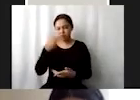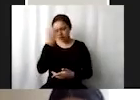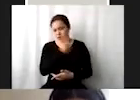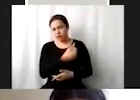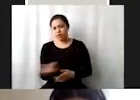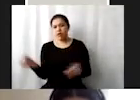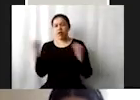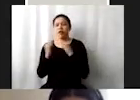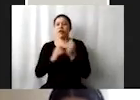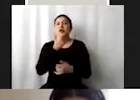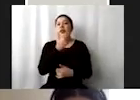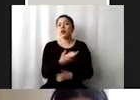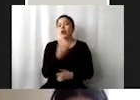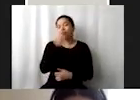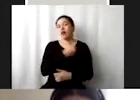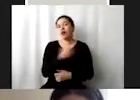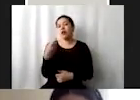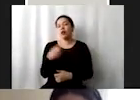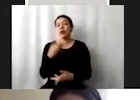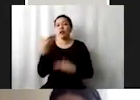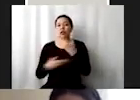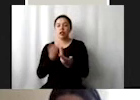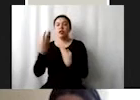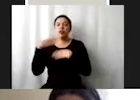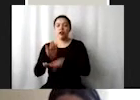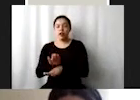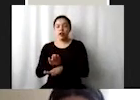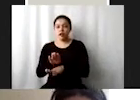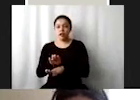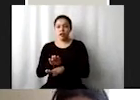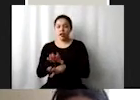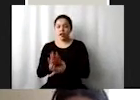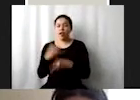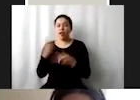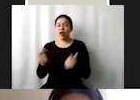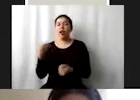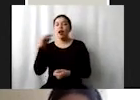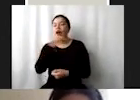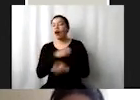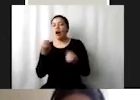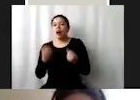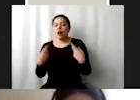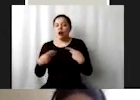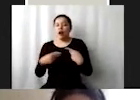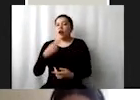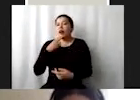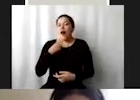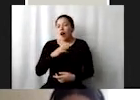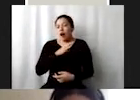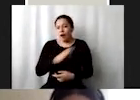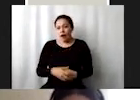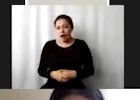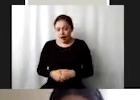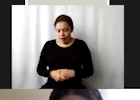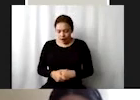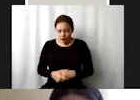financieras servicios bancarios que sean adecuados rápidos seguros para las personas y el